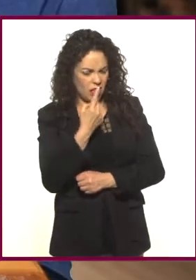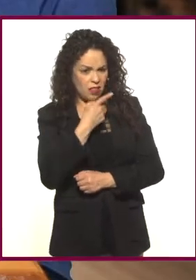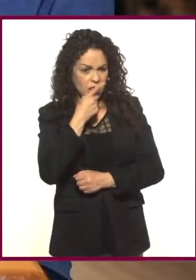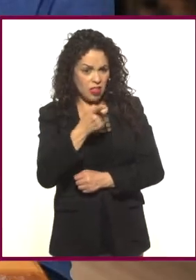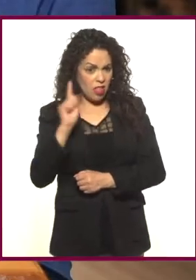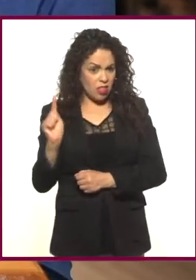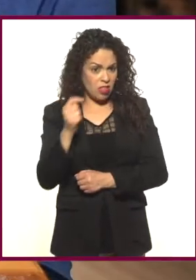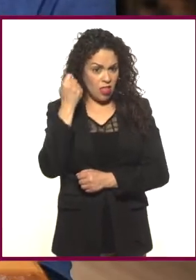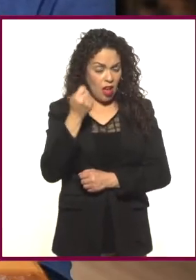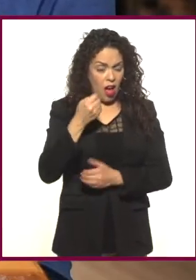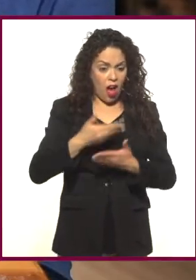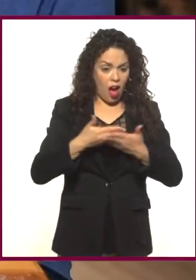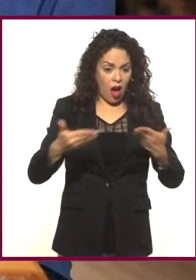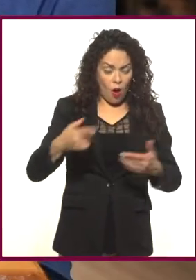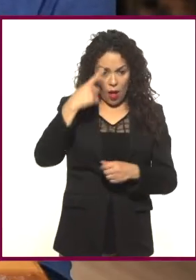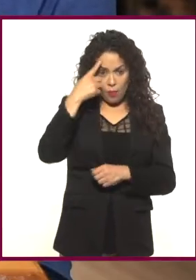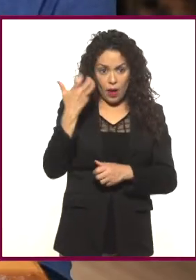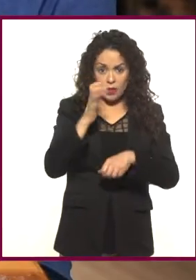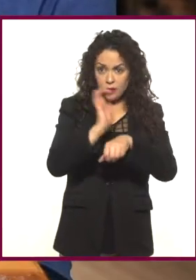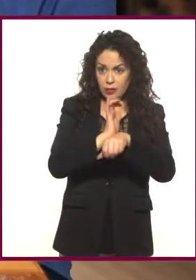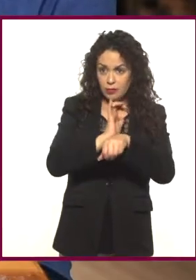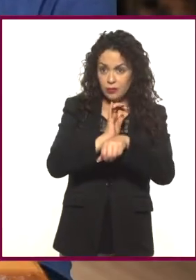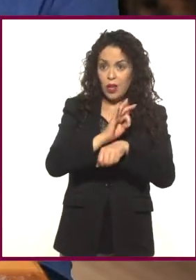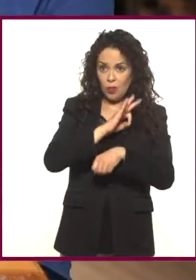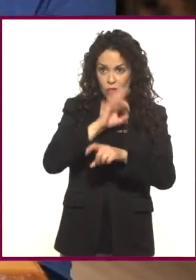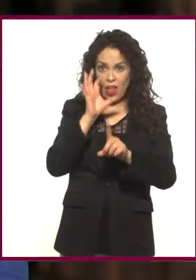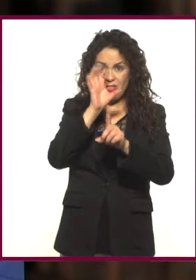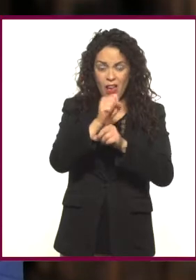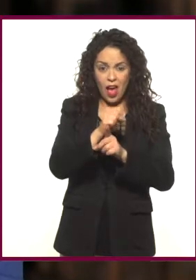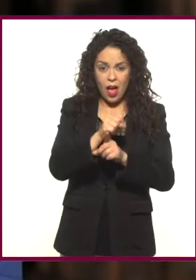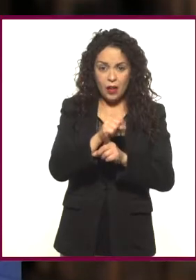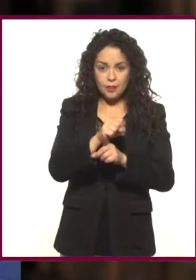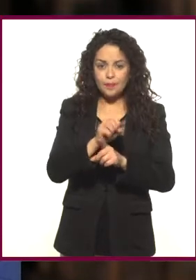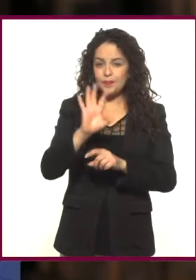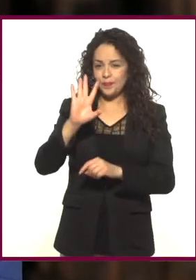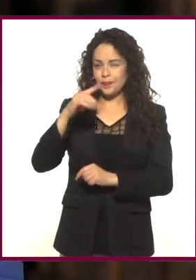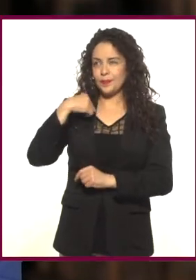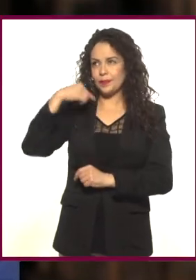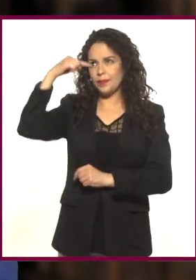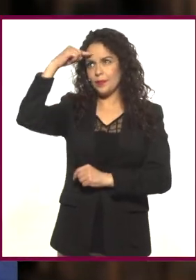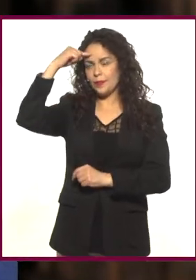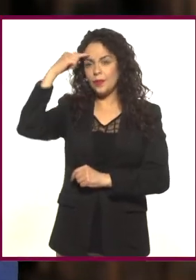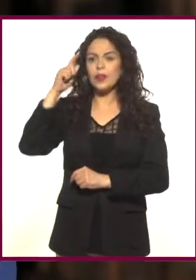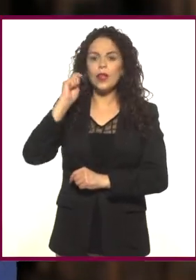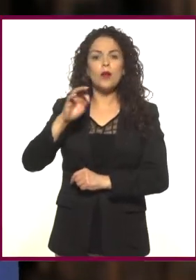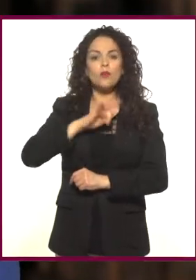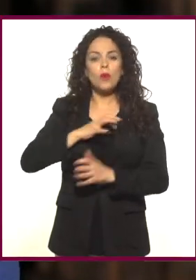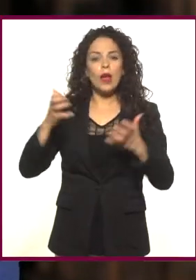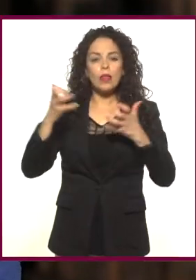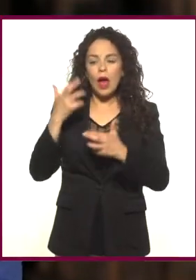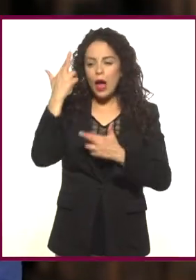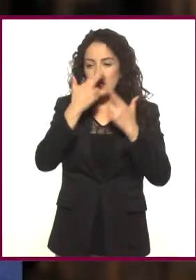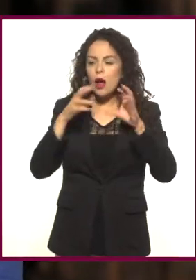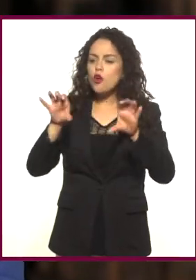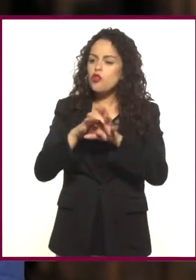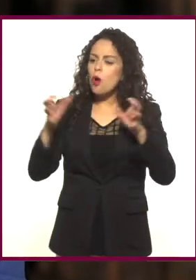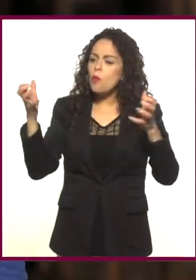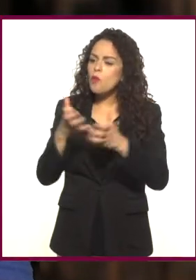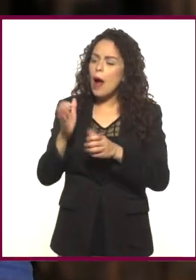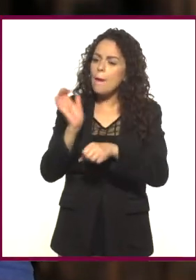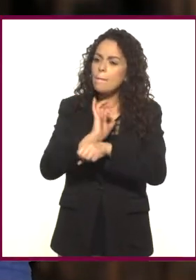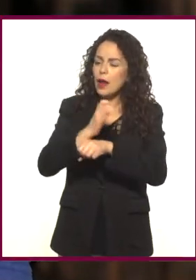tecnología para hacer una peli está más a nuestro alcance? Si me ocurre que podemos revisar el proceso de producción de una peli para